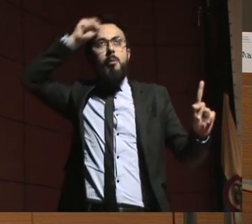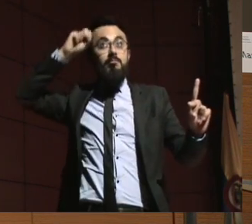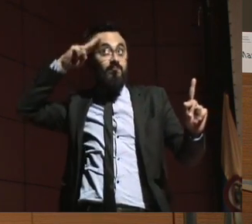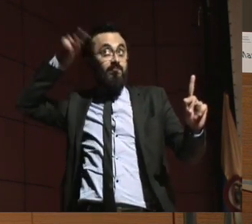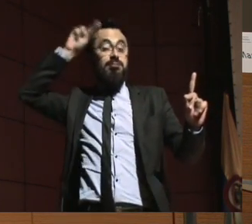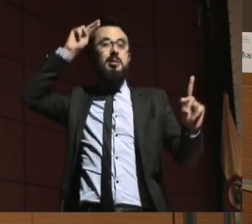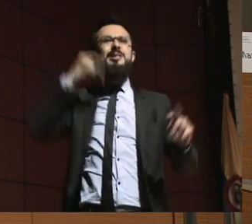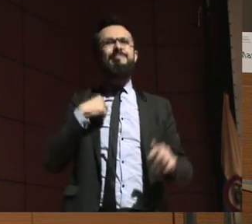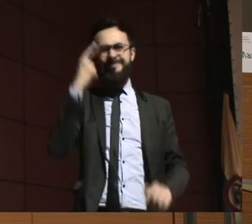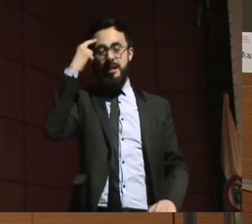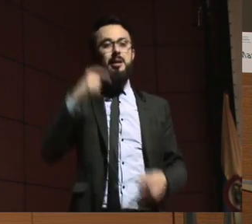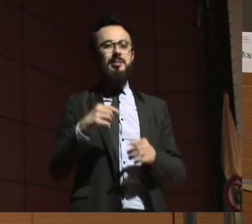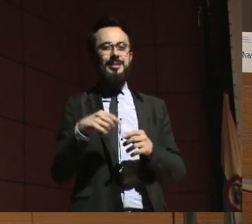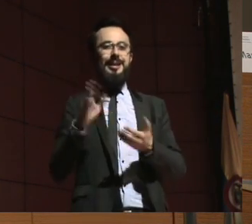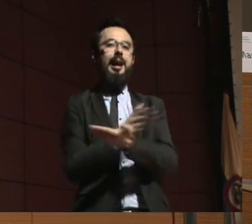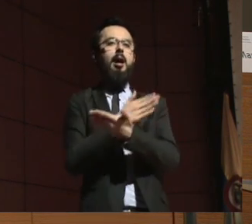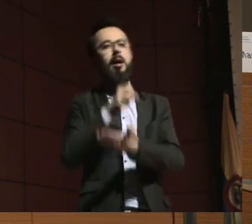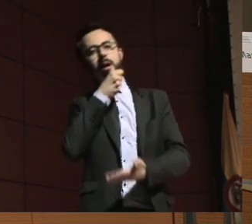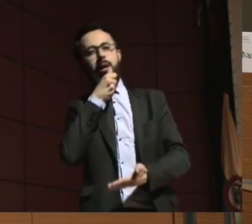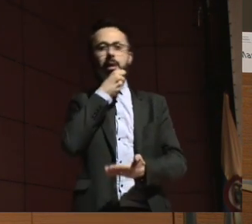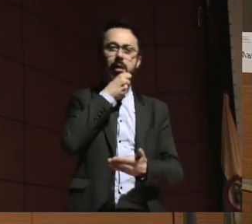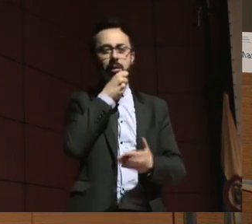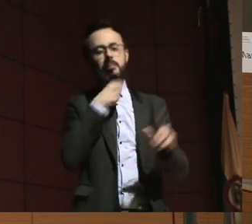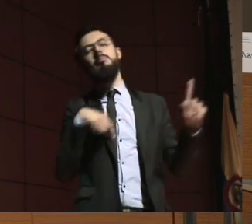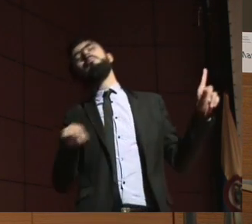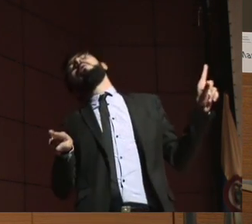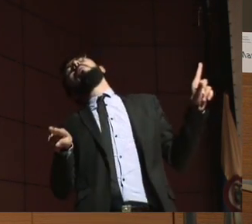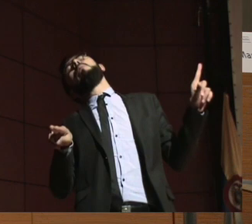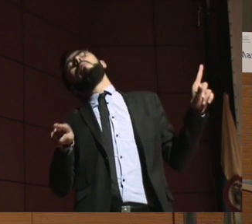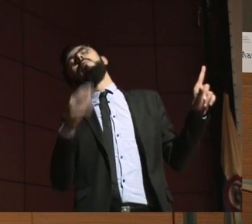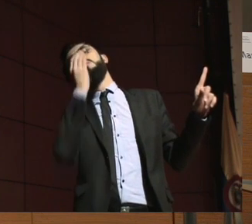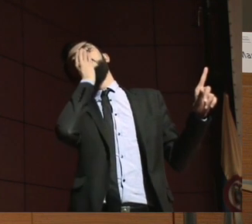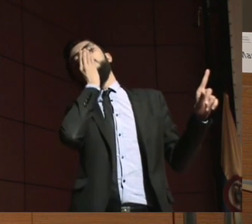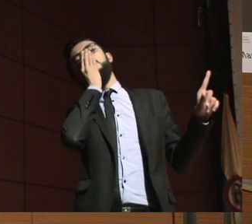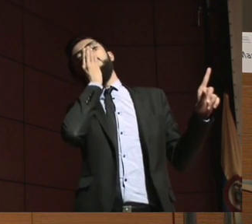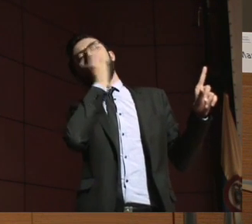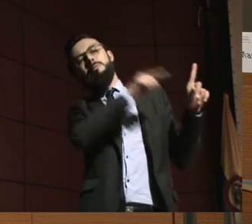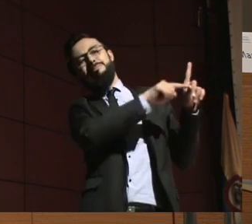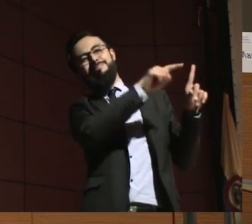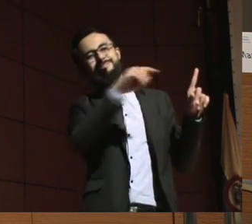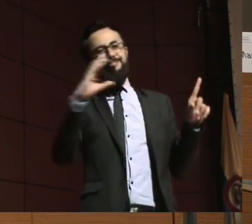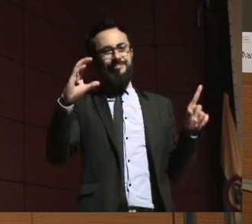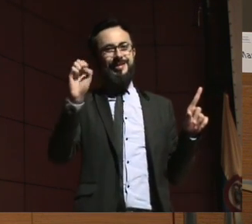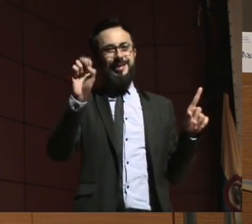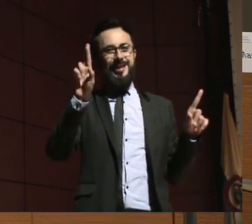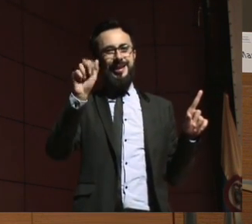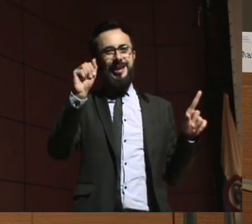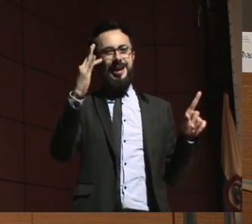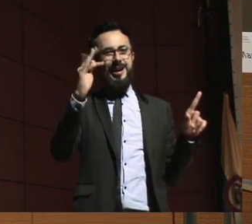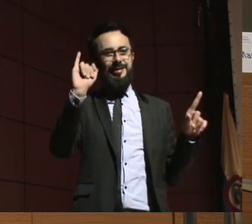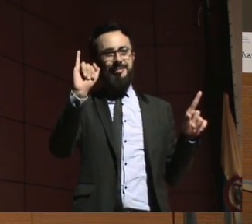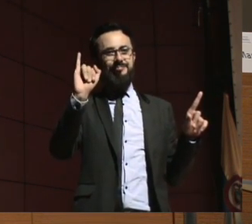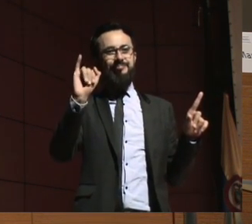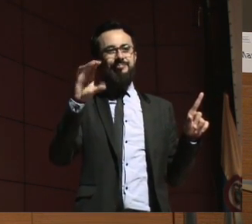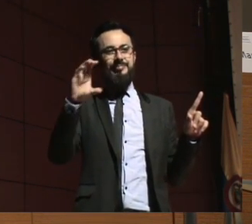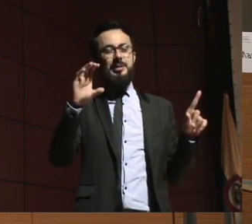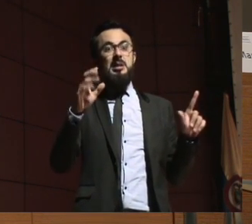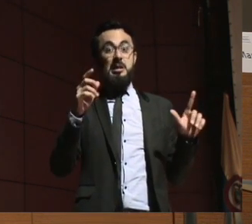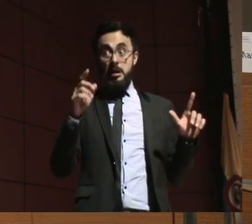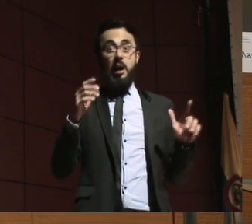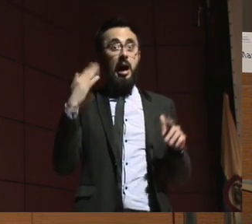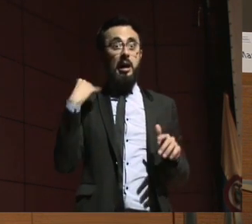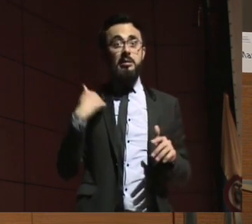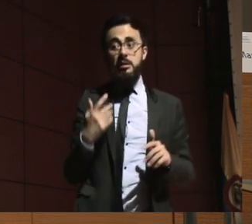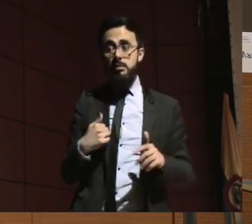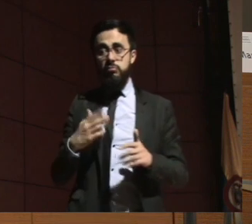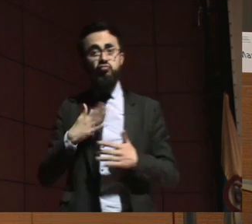concreto de Cerati. ¿Qué hacemos con el dinero, por ejemplo, que Cerati tenía destinado para fundaciones o